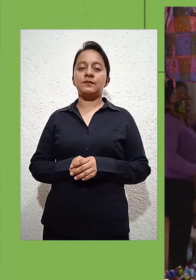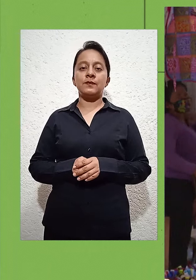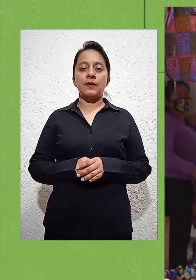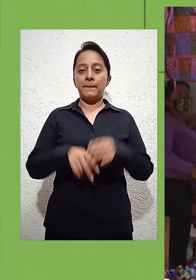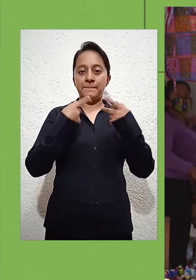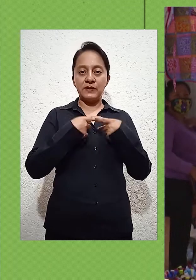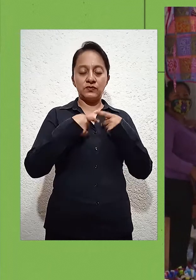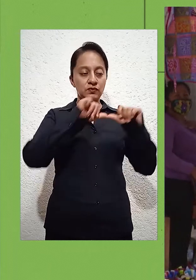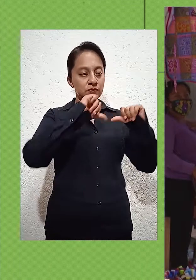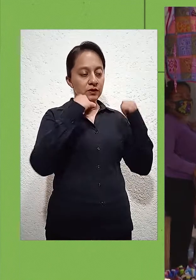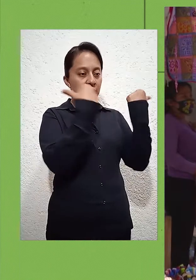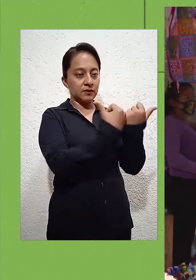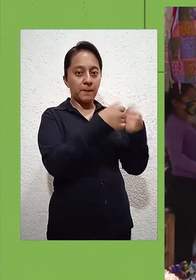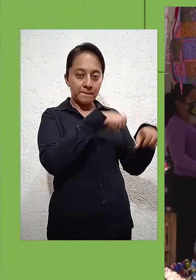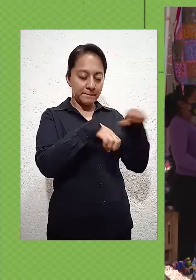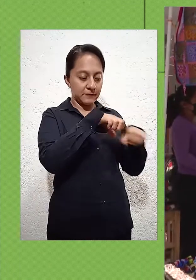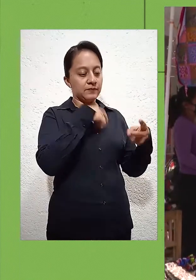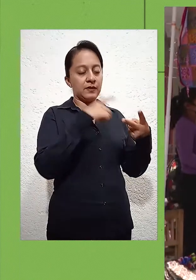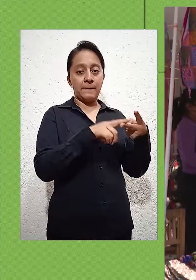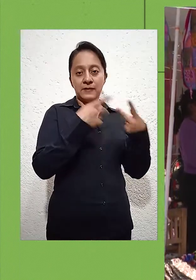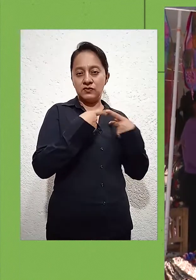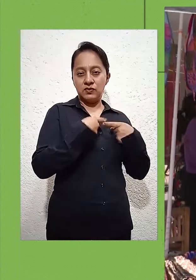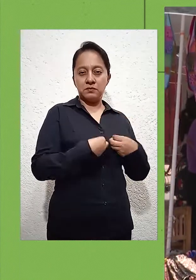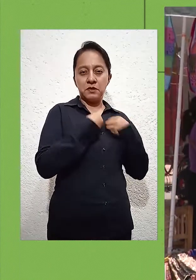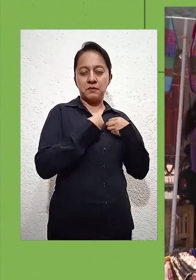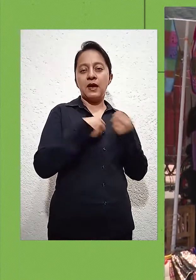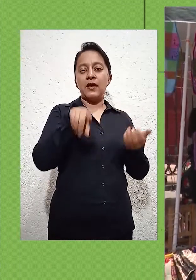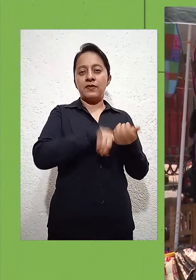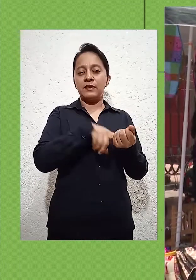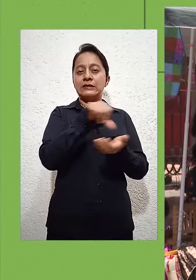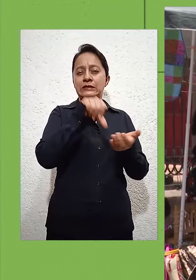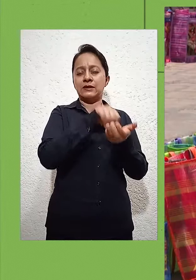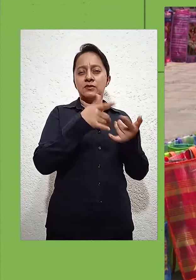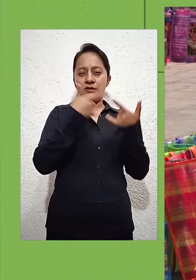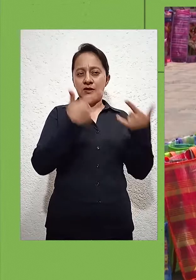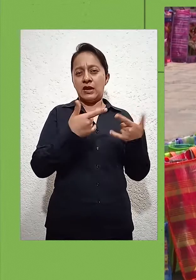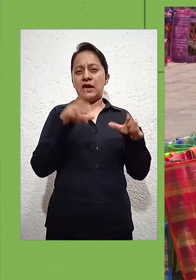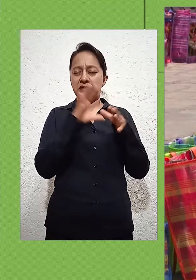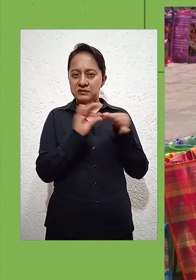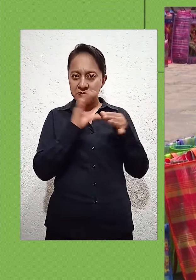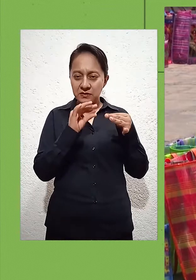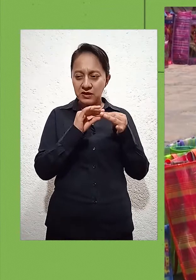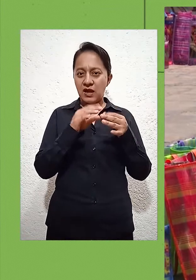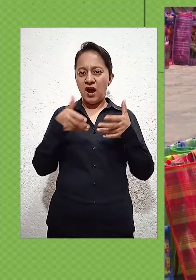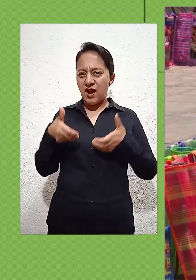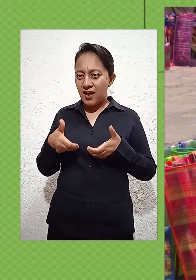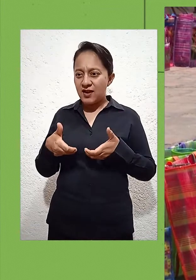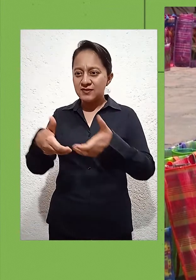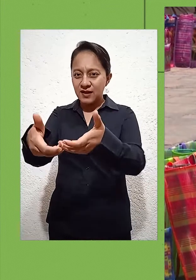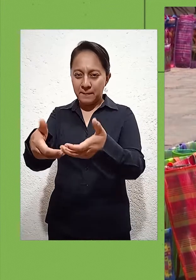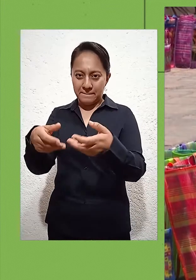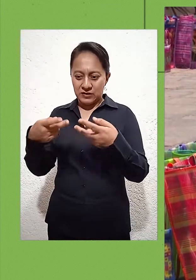Integrantes de la Asociación de Empresarios y Residentes del Centro Histórico señalan que la situación del ambulantaje en la zona del Centro